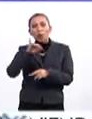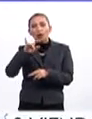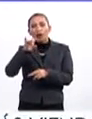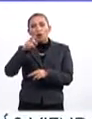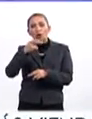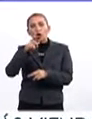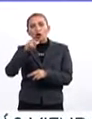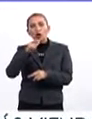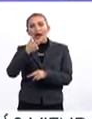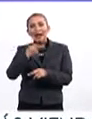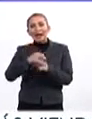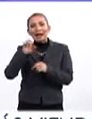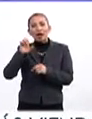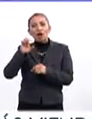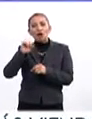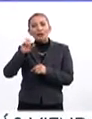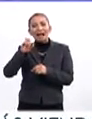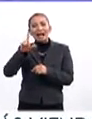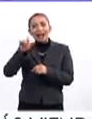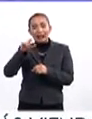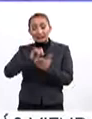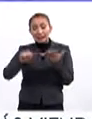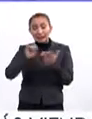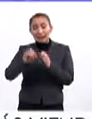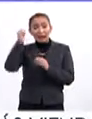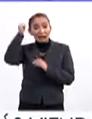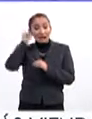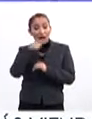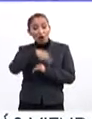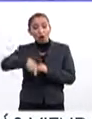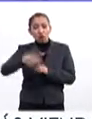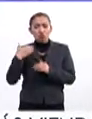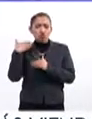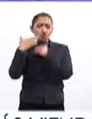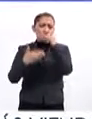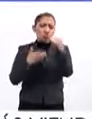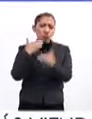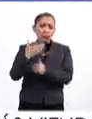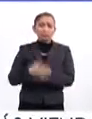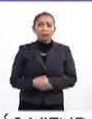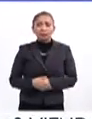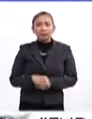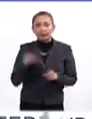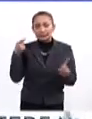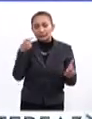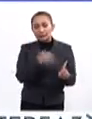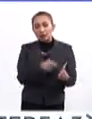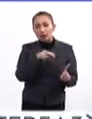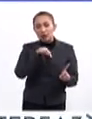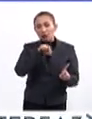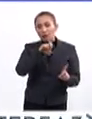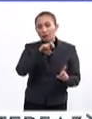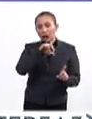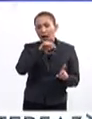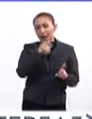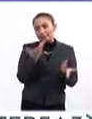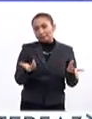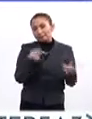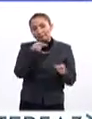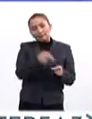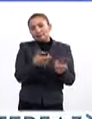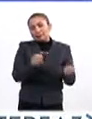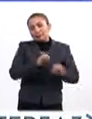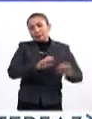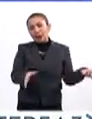Eulogio Guerra y Oscar Liera, escritores sinaloenses que han trascendido en su género. En el caso de novela, pues no podíamos tener